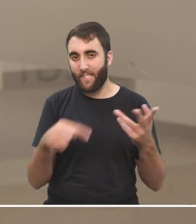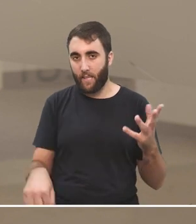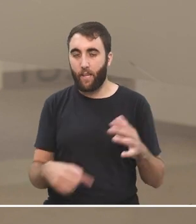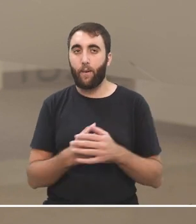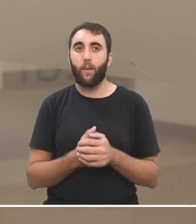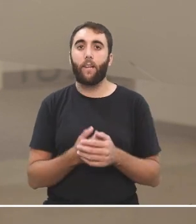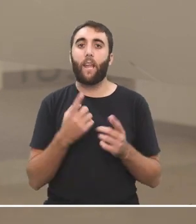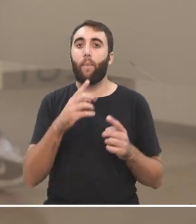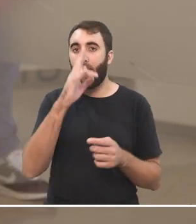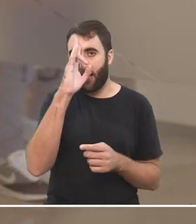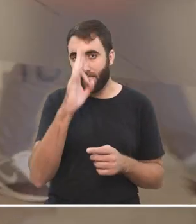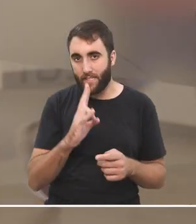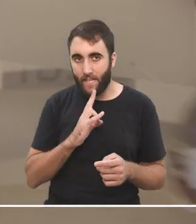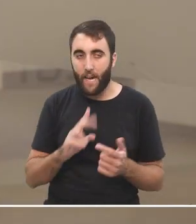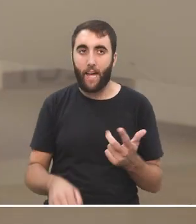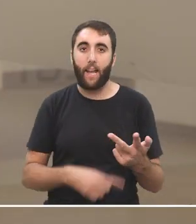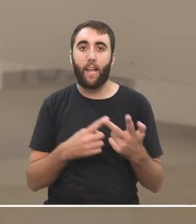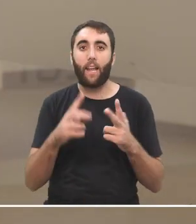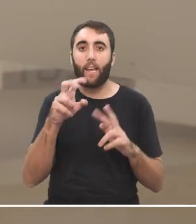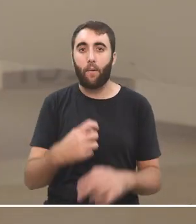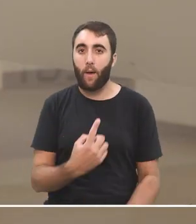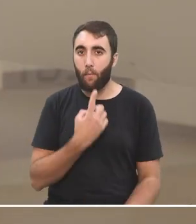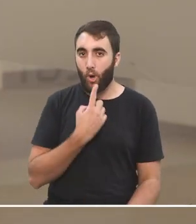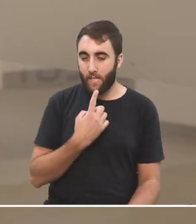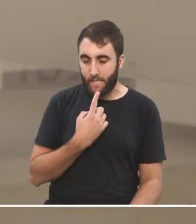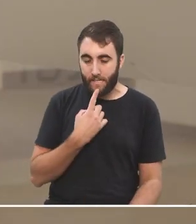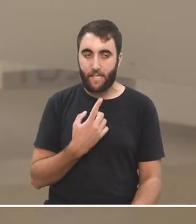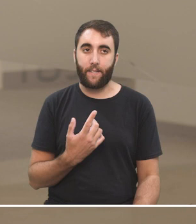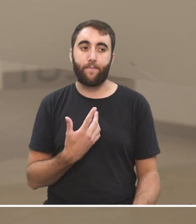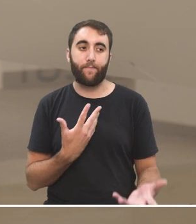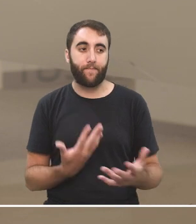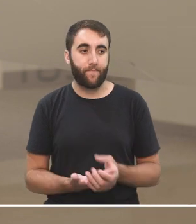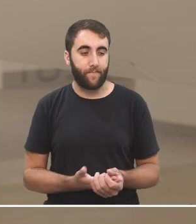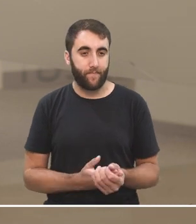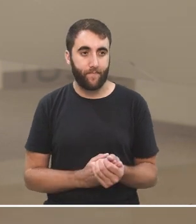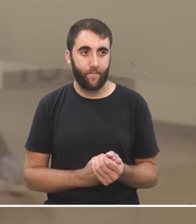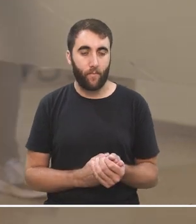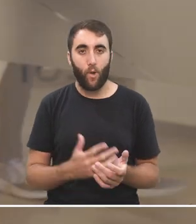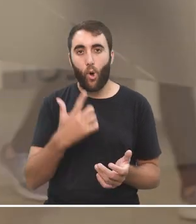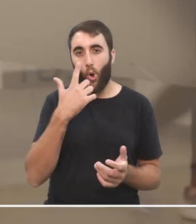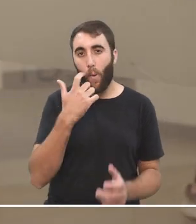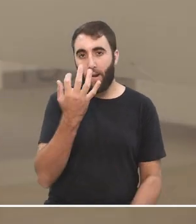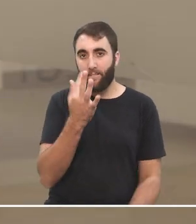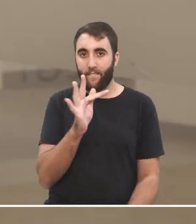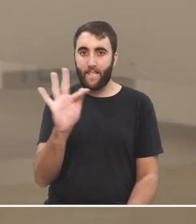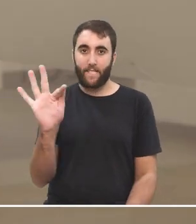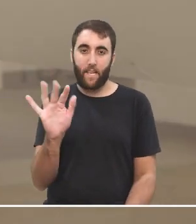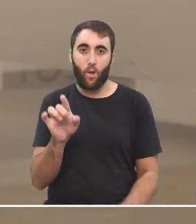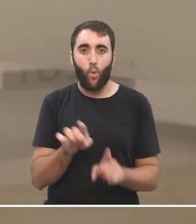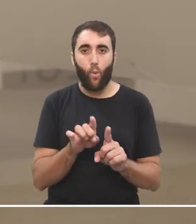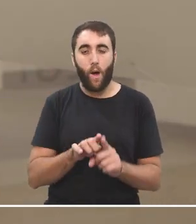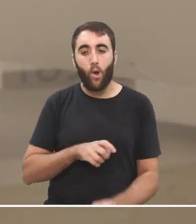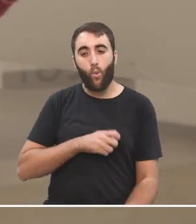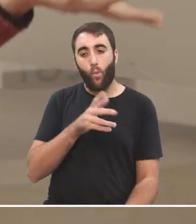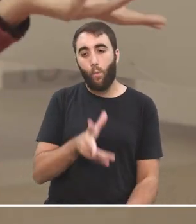raciales cuestiones de geopolíticas ¿no? o sea un hombre francés es tan humano